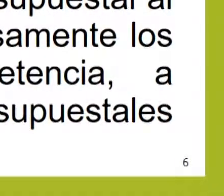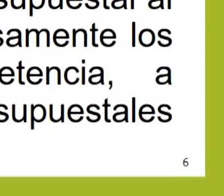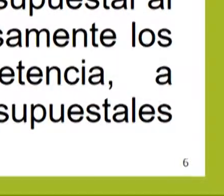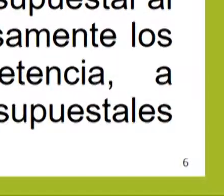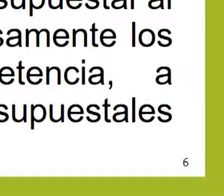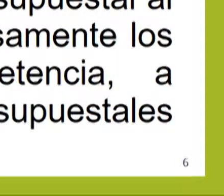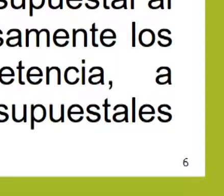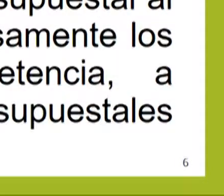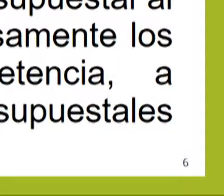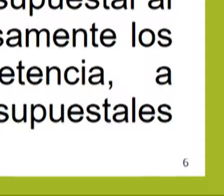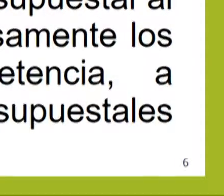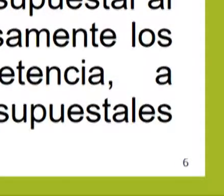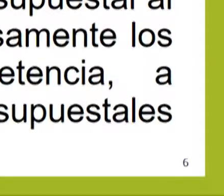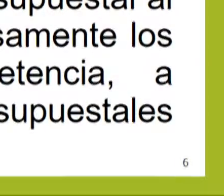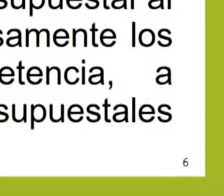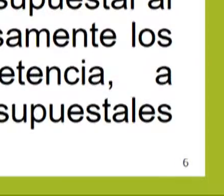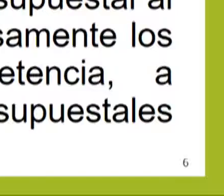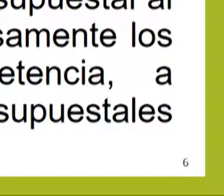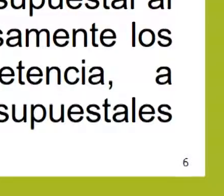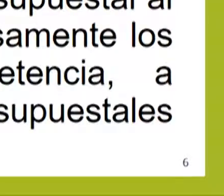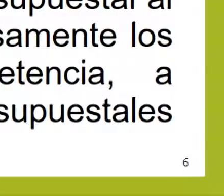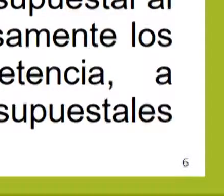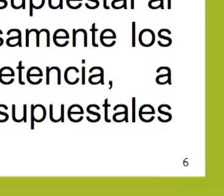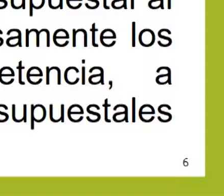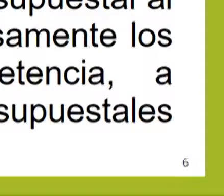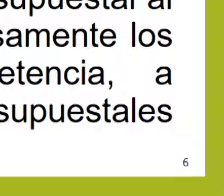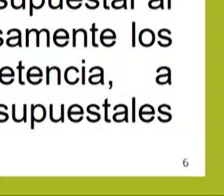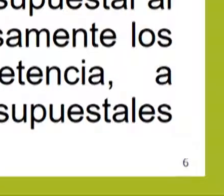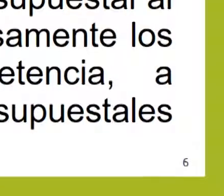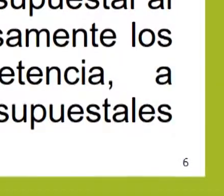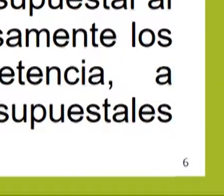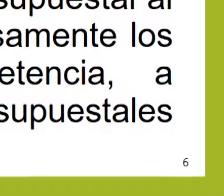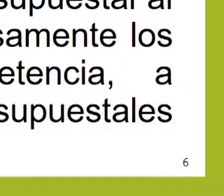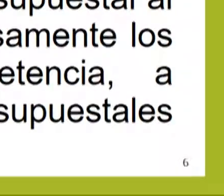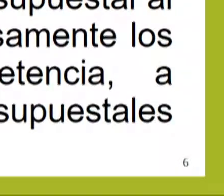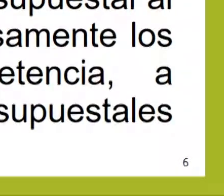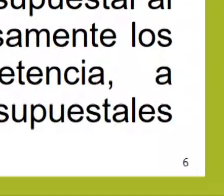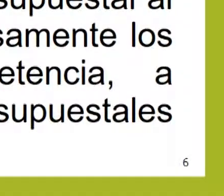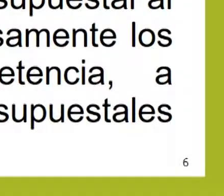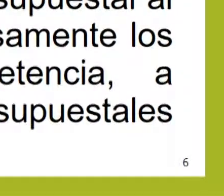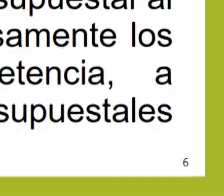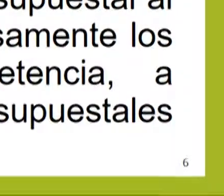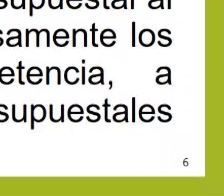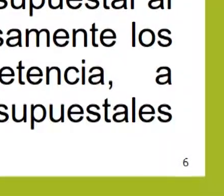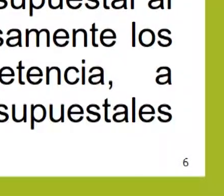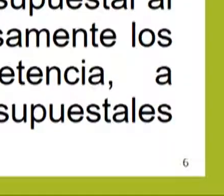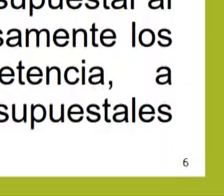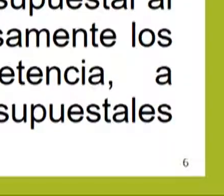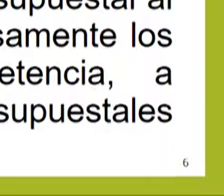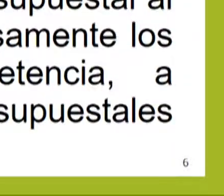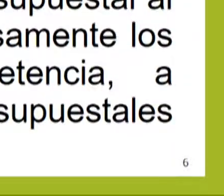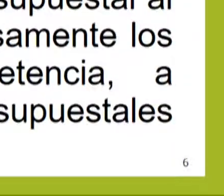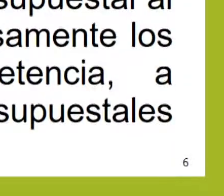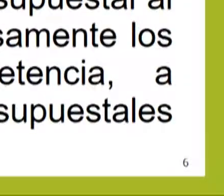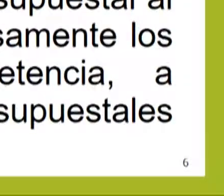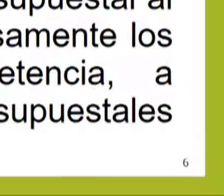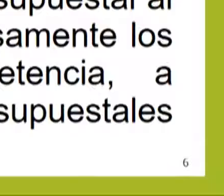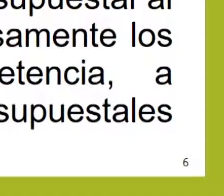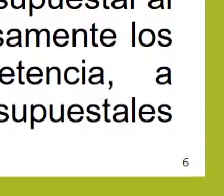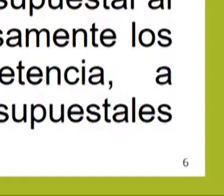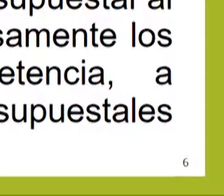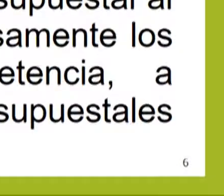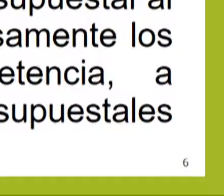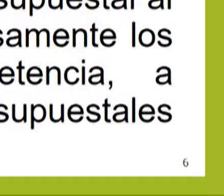por el impacto en los derechos de niñas y niños que generaría el recorte presupuestal al programa de estancias